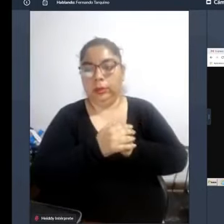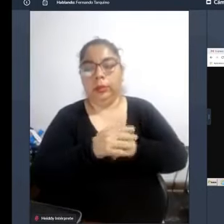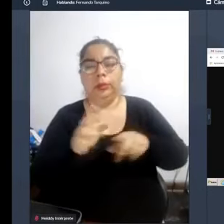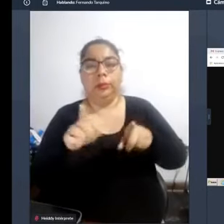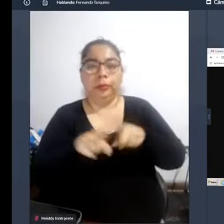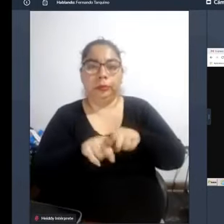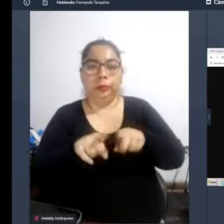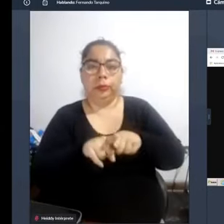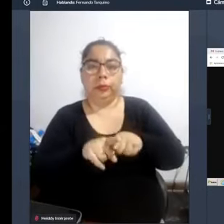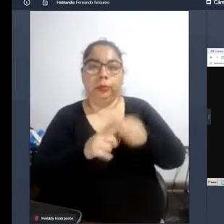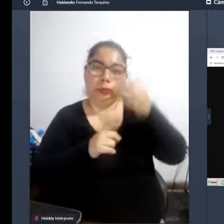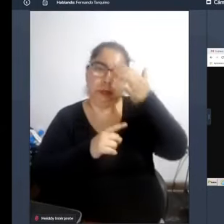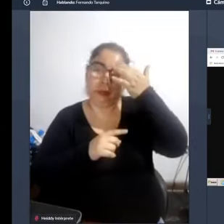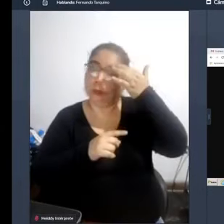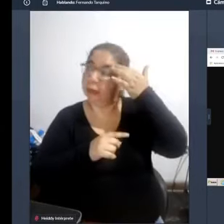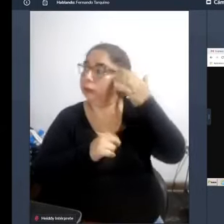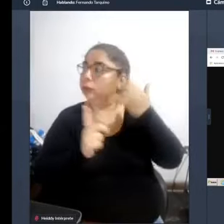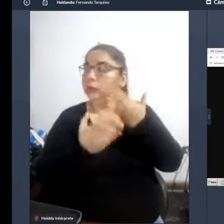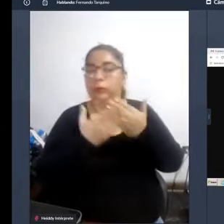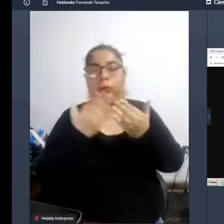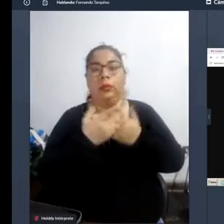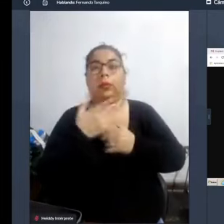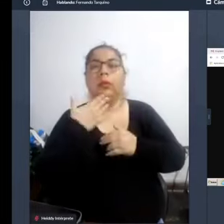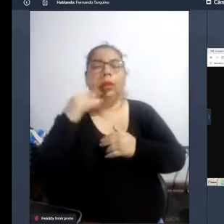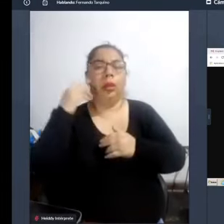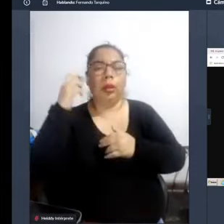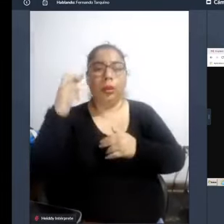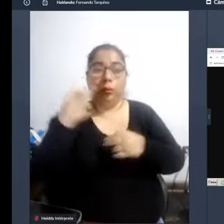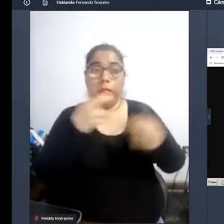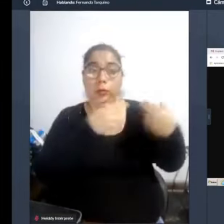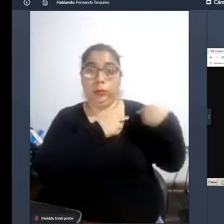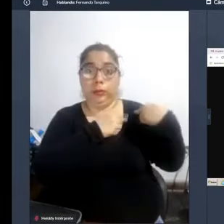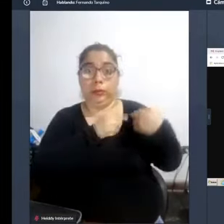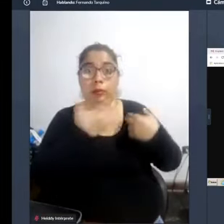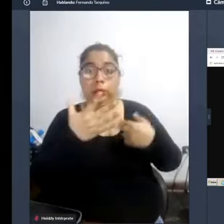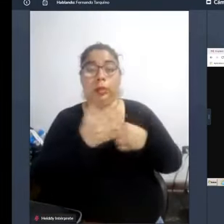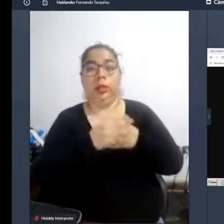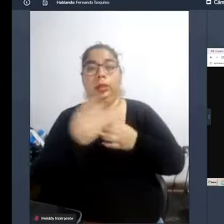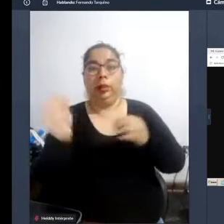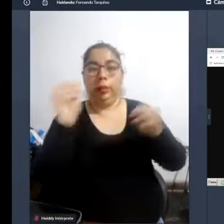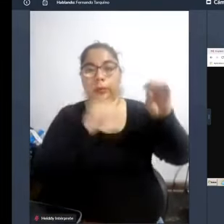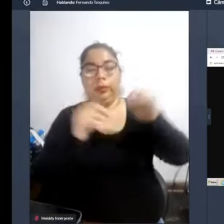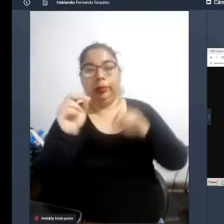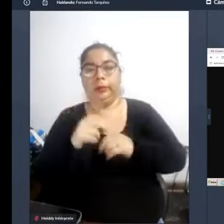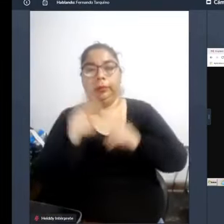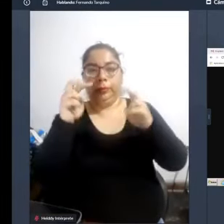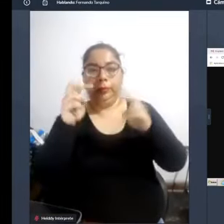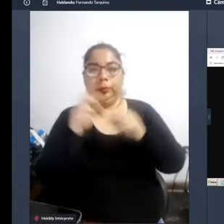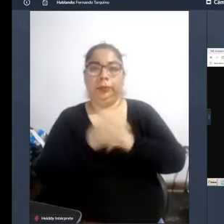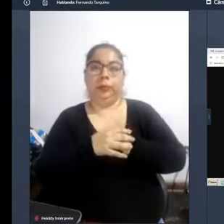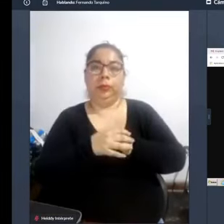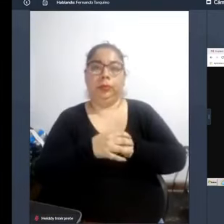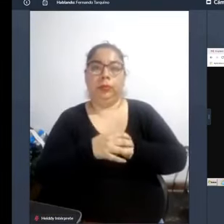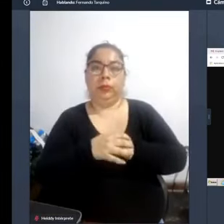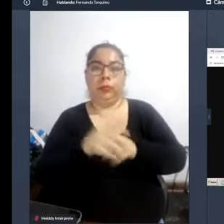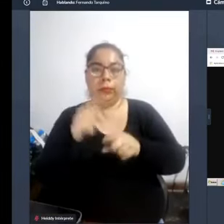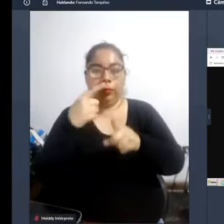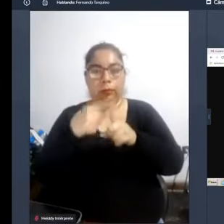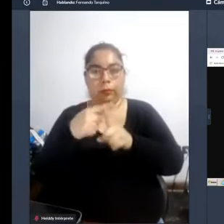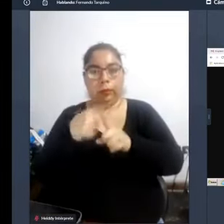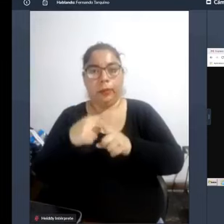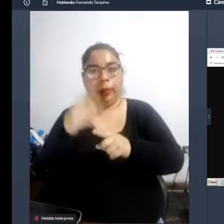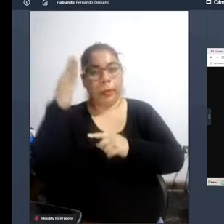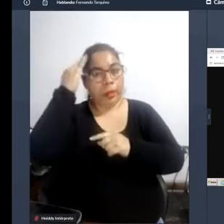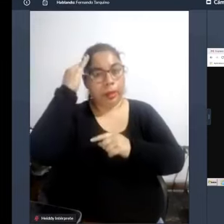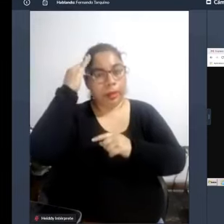las decisiones no las están tomando profesionales involucrados en este tema más la cabeza de la